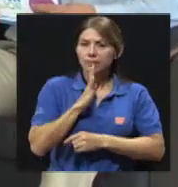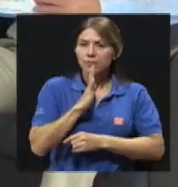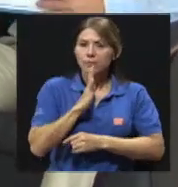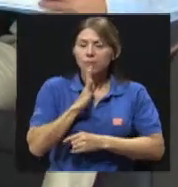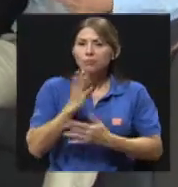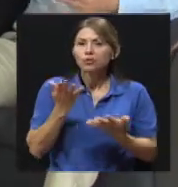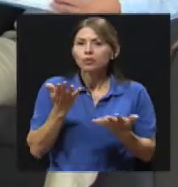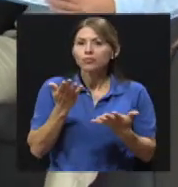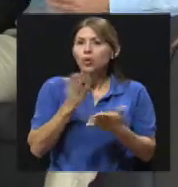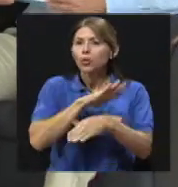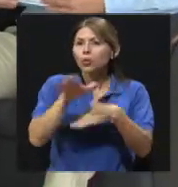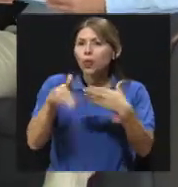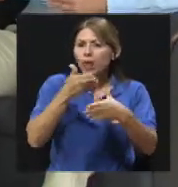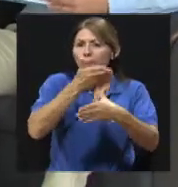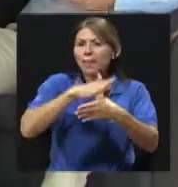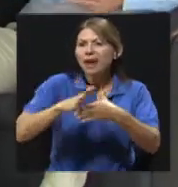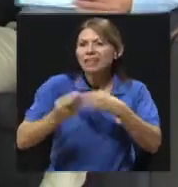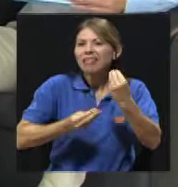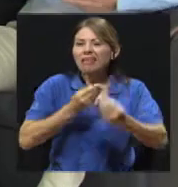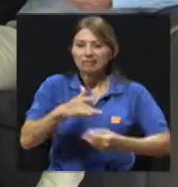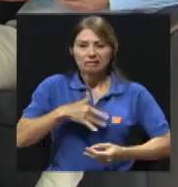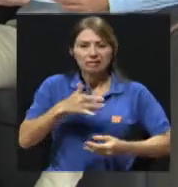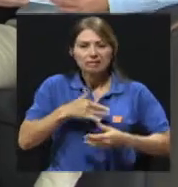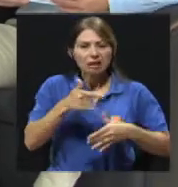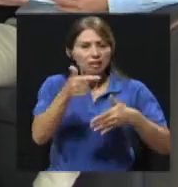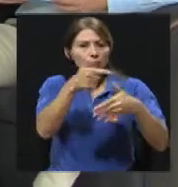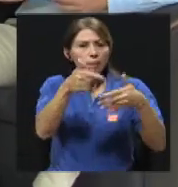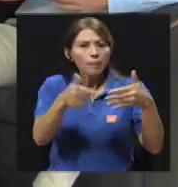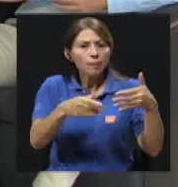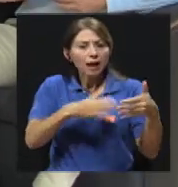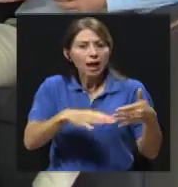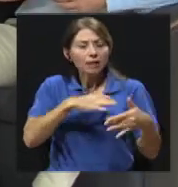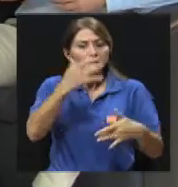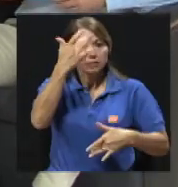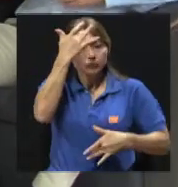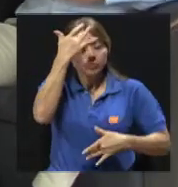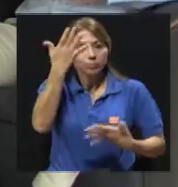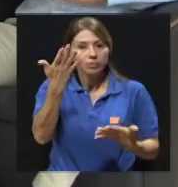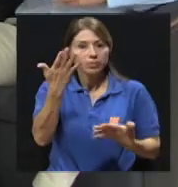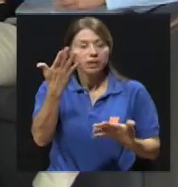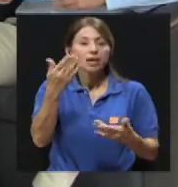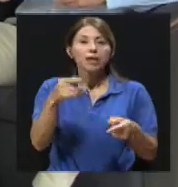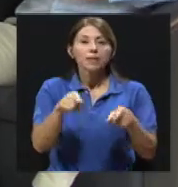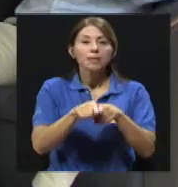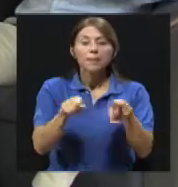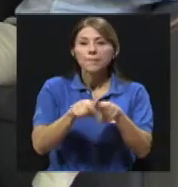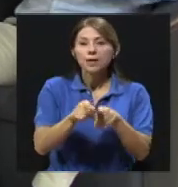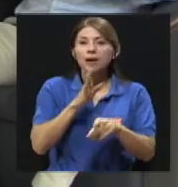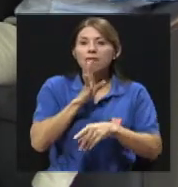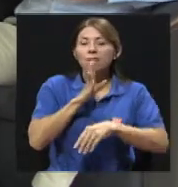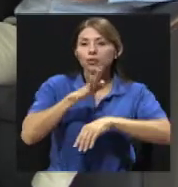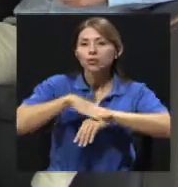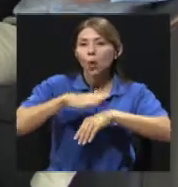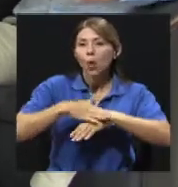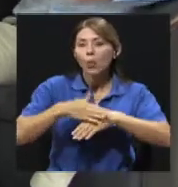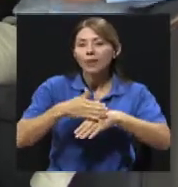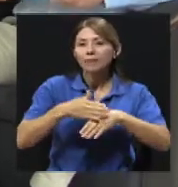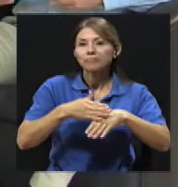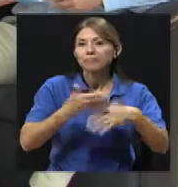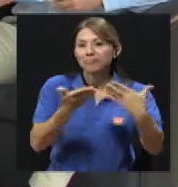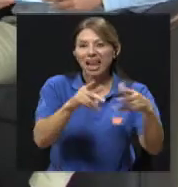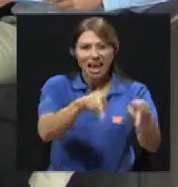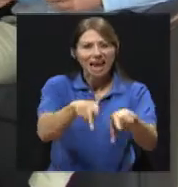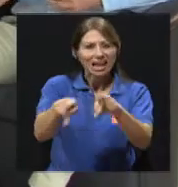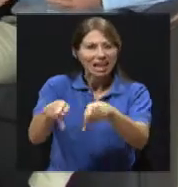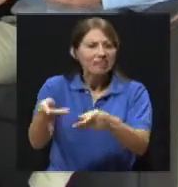toda la parte de sintomatologías que presenta y algunos aspectos de mitos que la gente